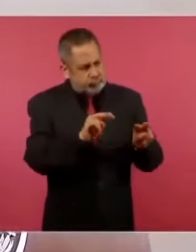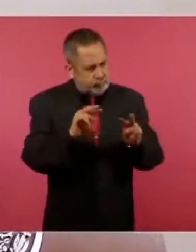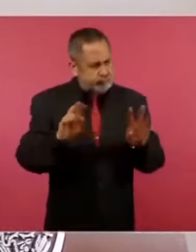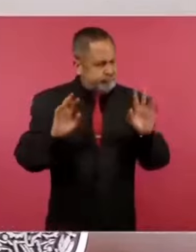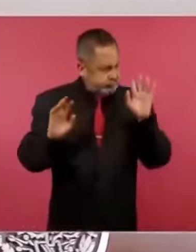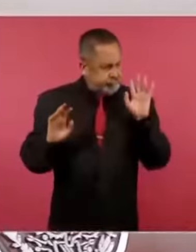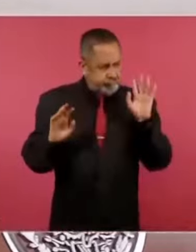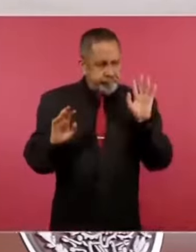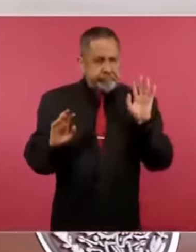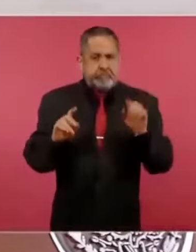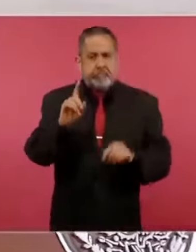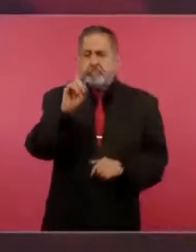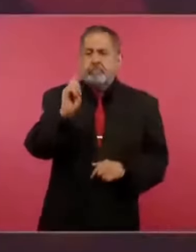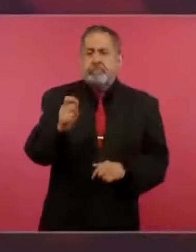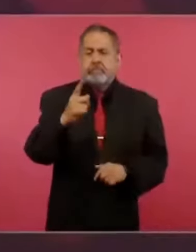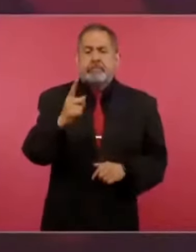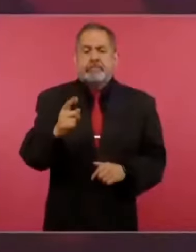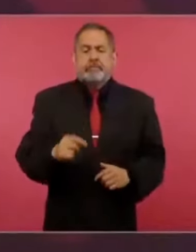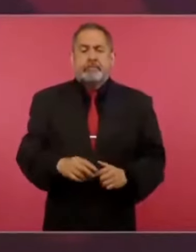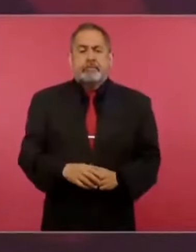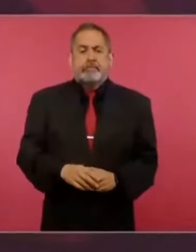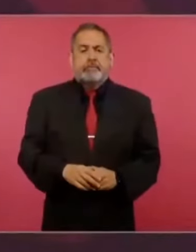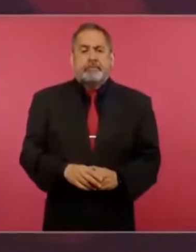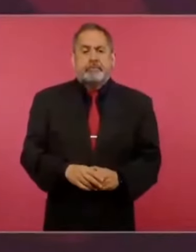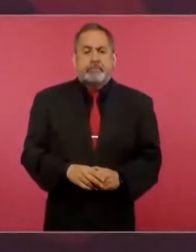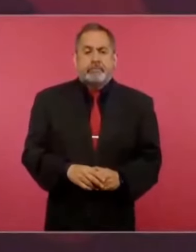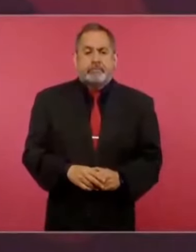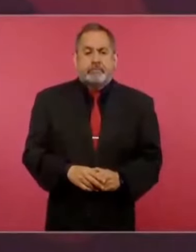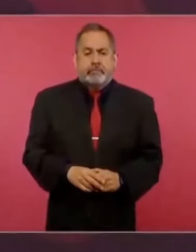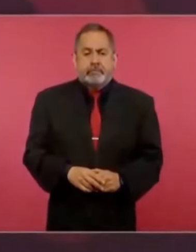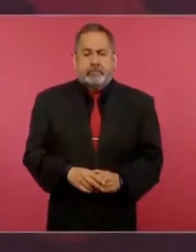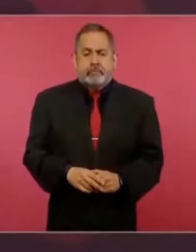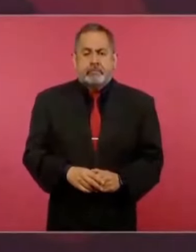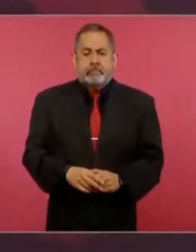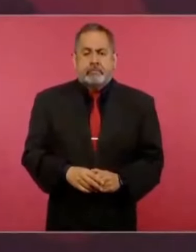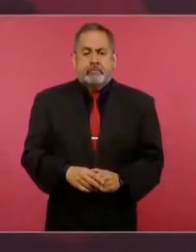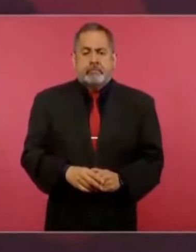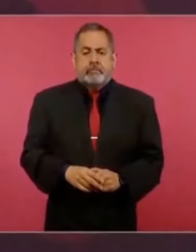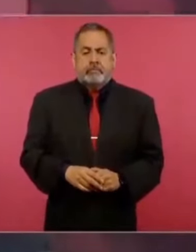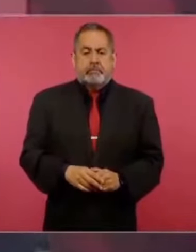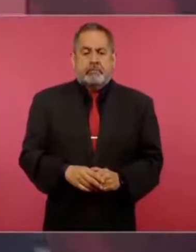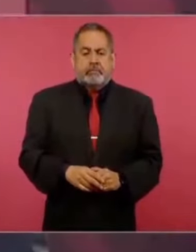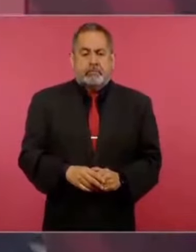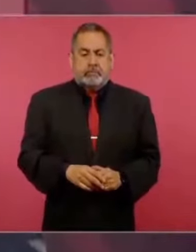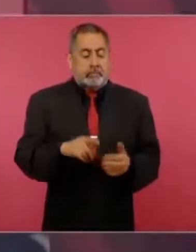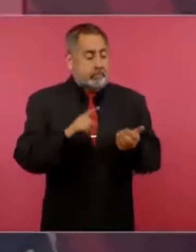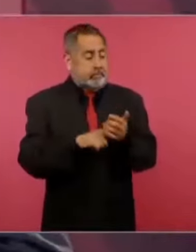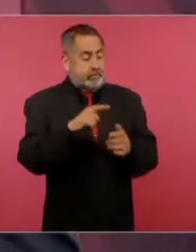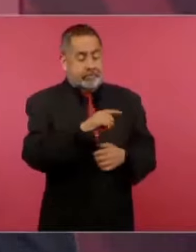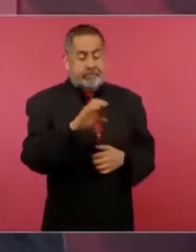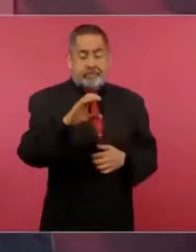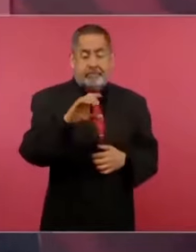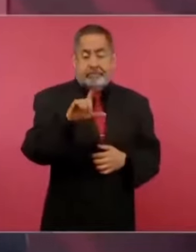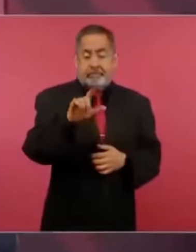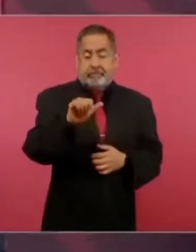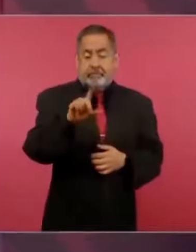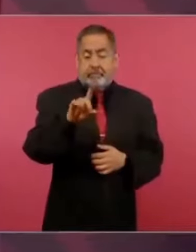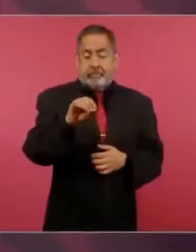se trataba de Claudia X. González,